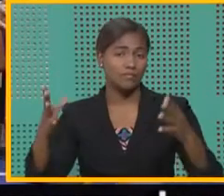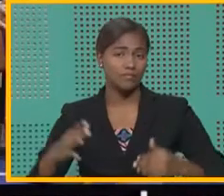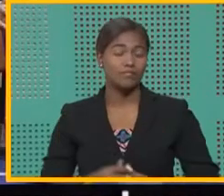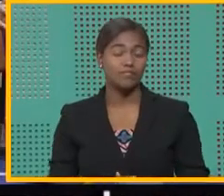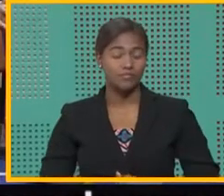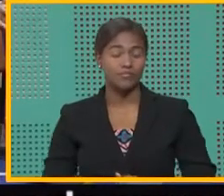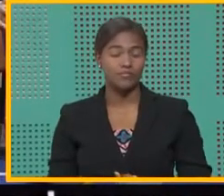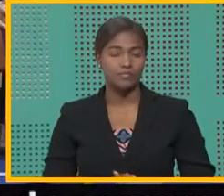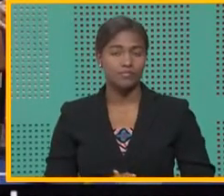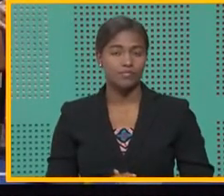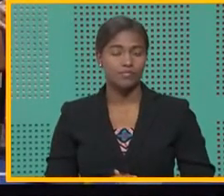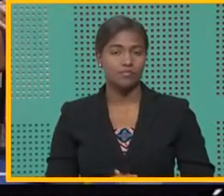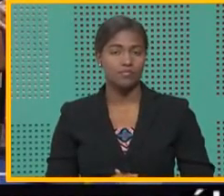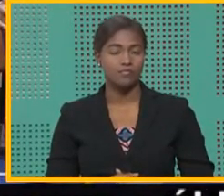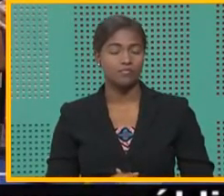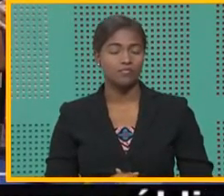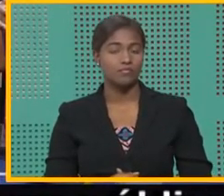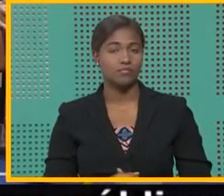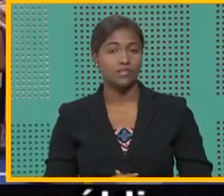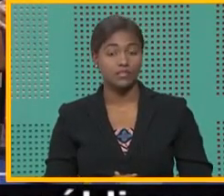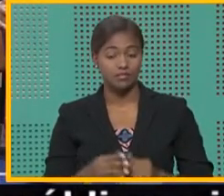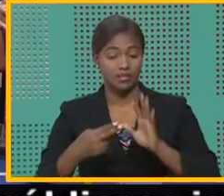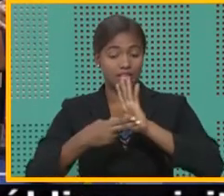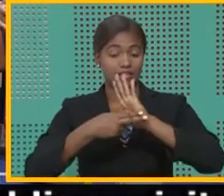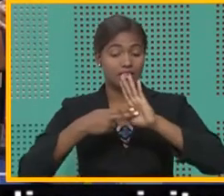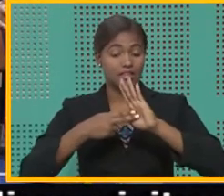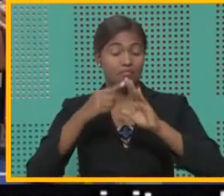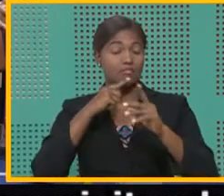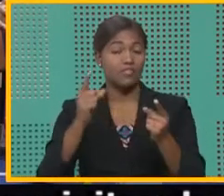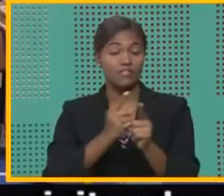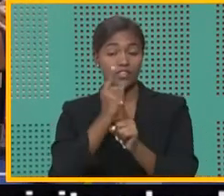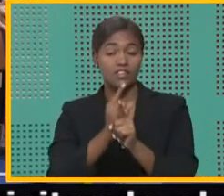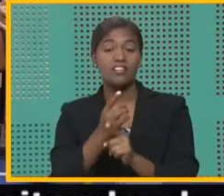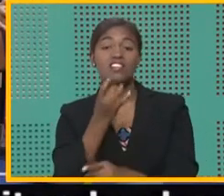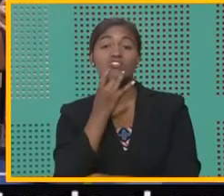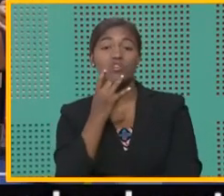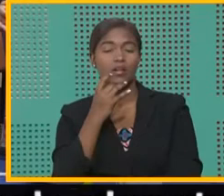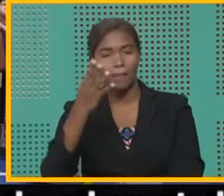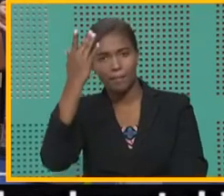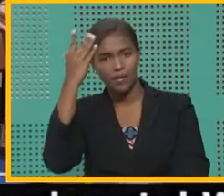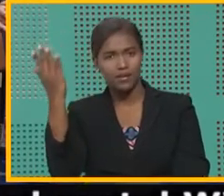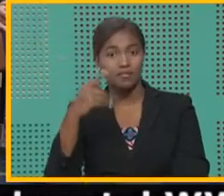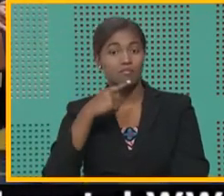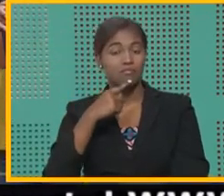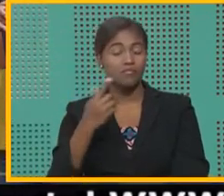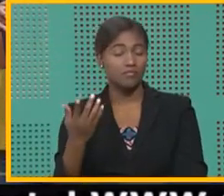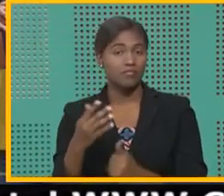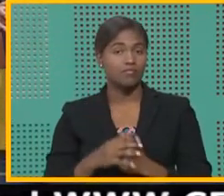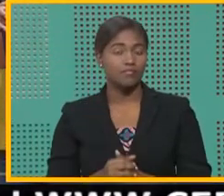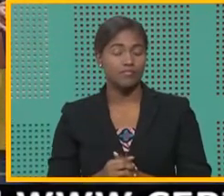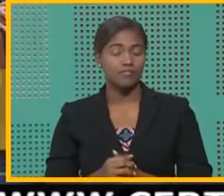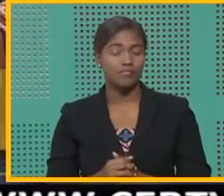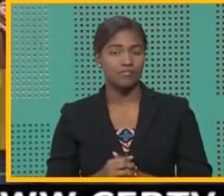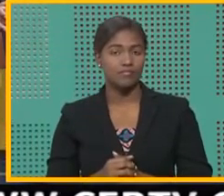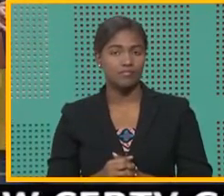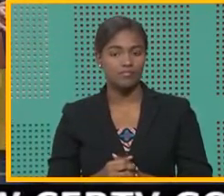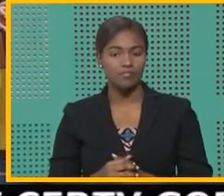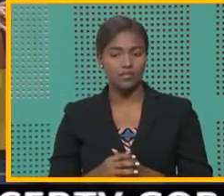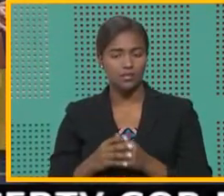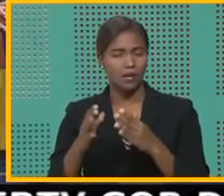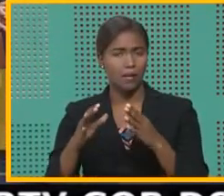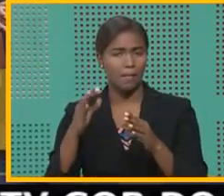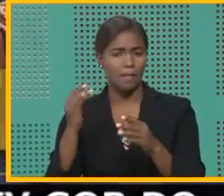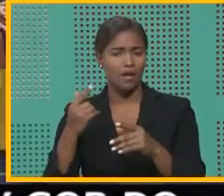Manejando también la etiqueta de eficiencia energética. ¿Por qué? Porque, bueno, probablemente muchos